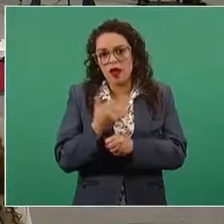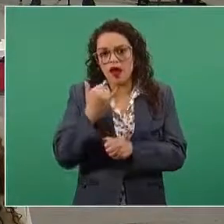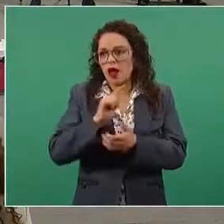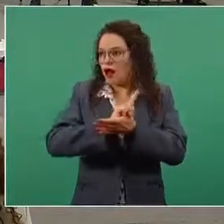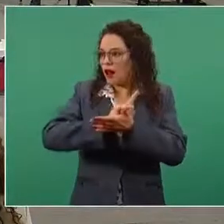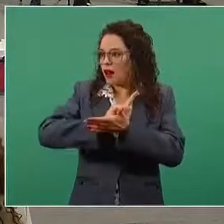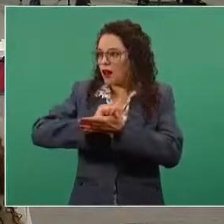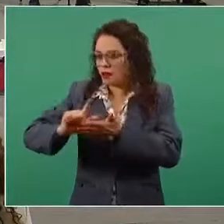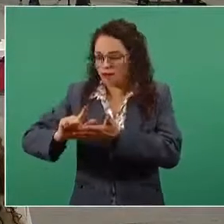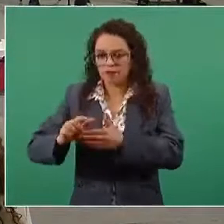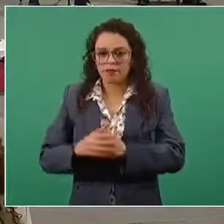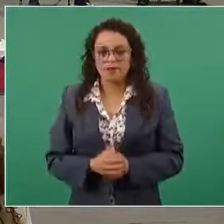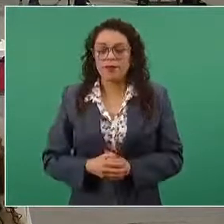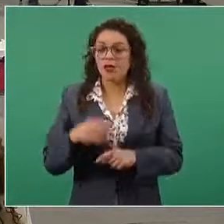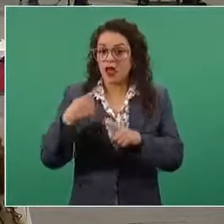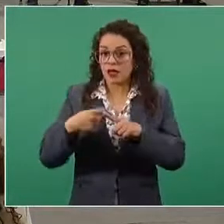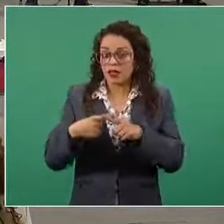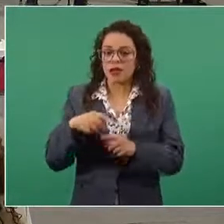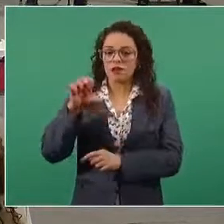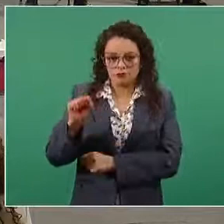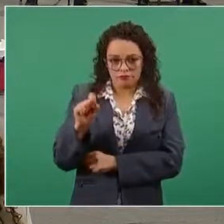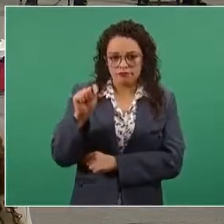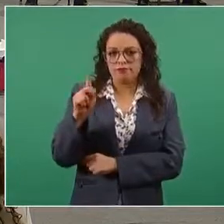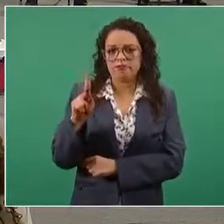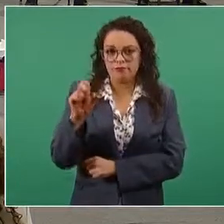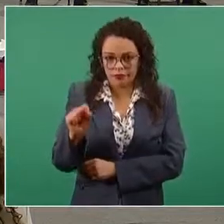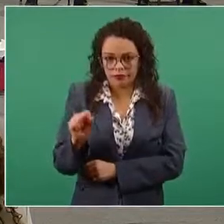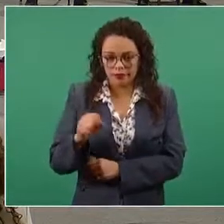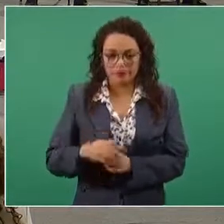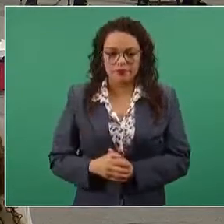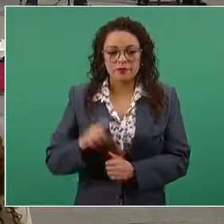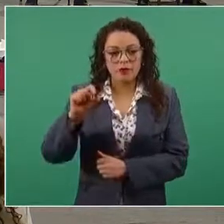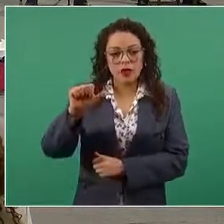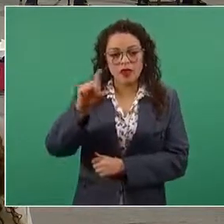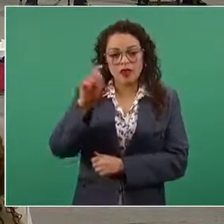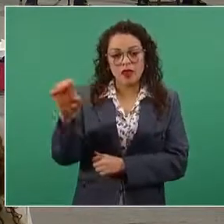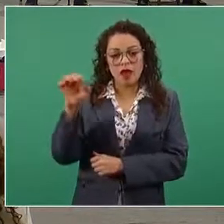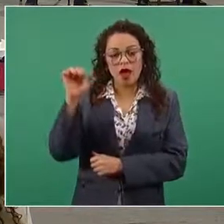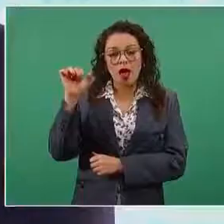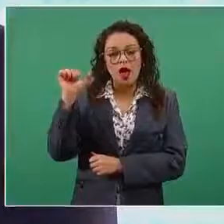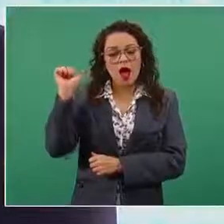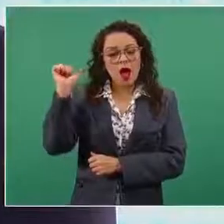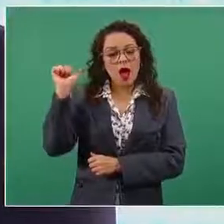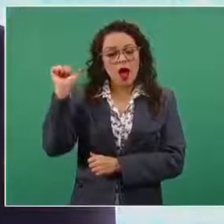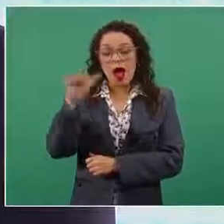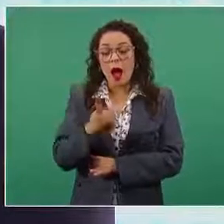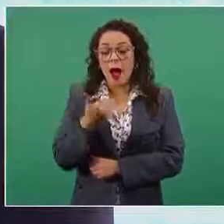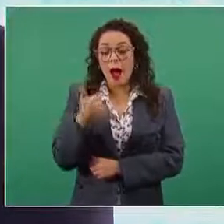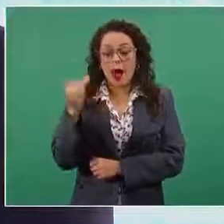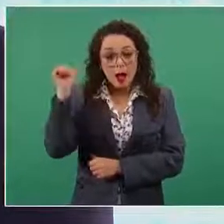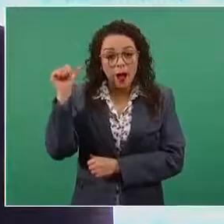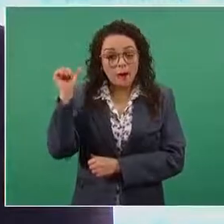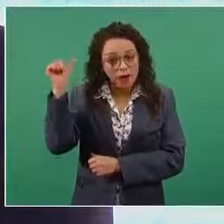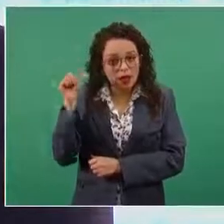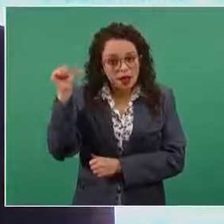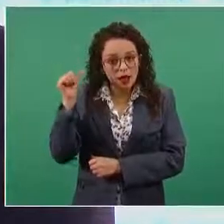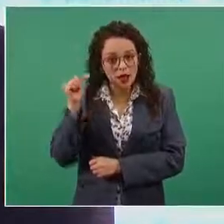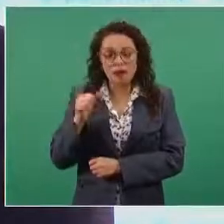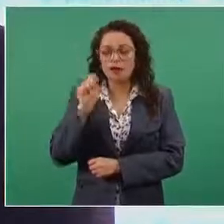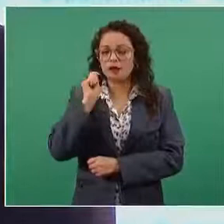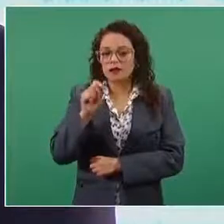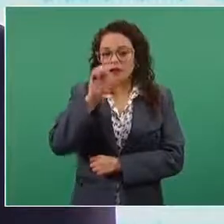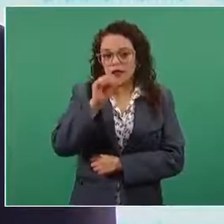Social. El 26 de abril una comisión de servidores públicos de las secretarías de Gobernación,